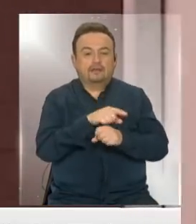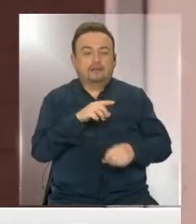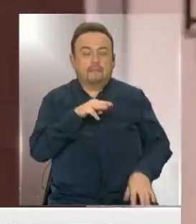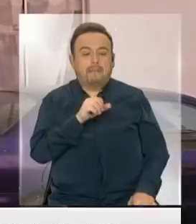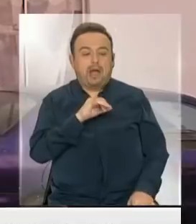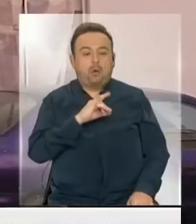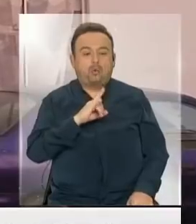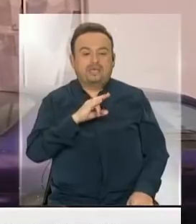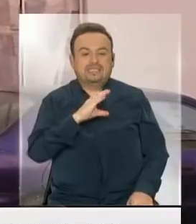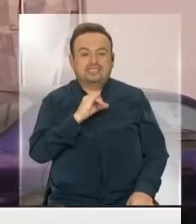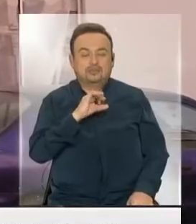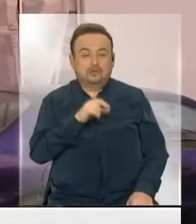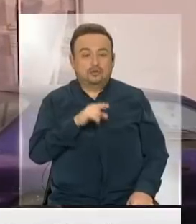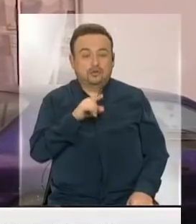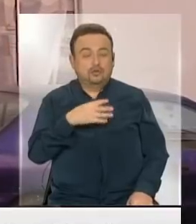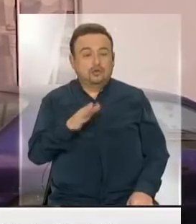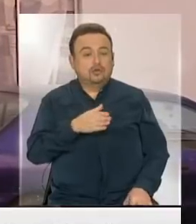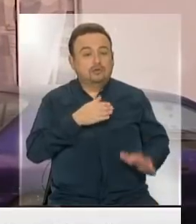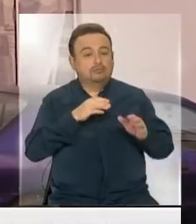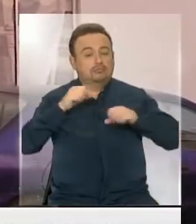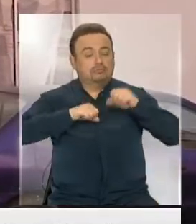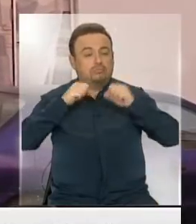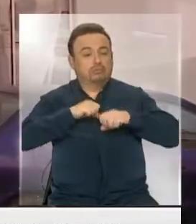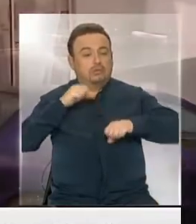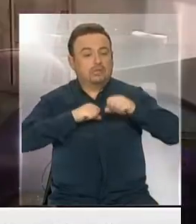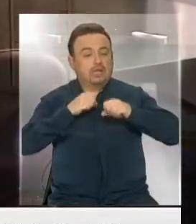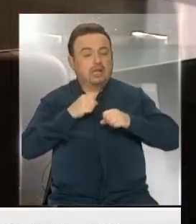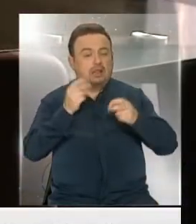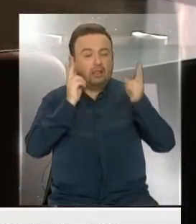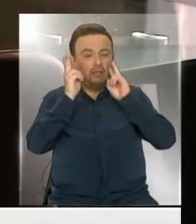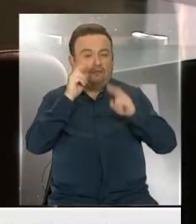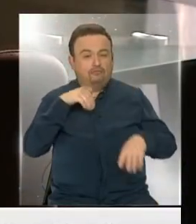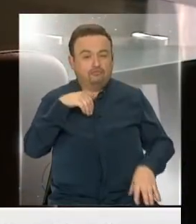Mauricio, quien fue administrativo en una empresa de transportes.